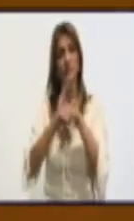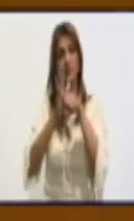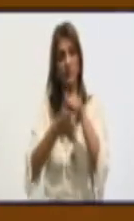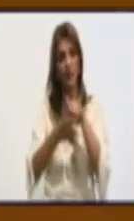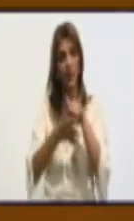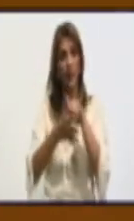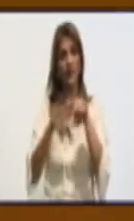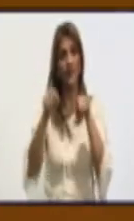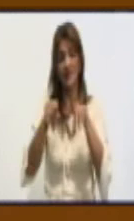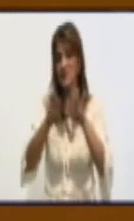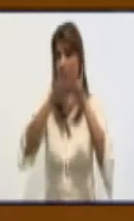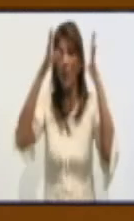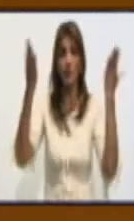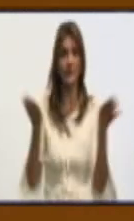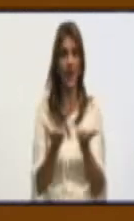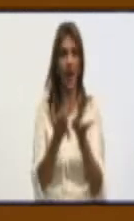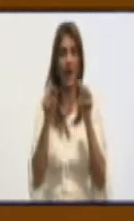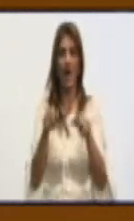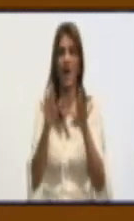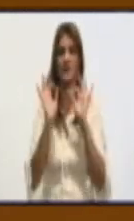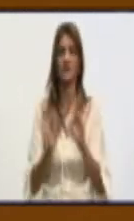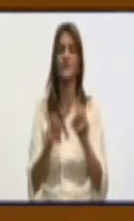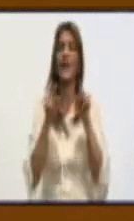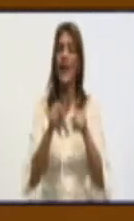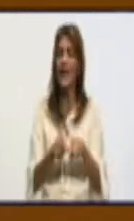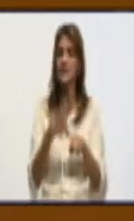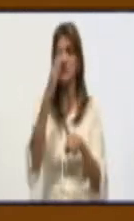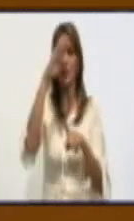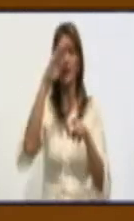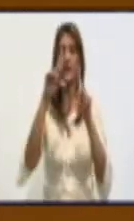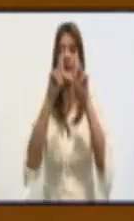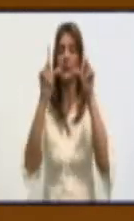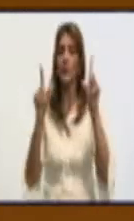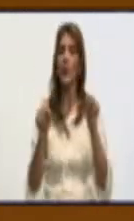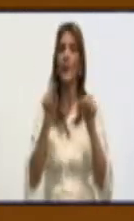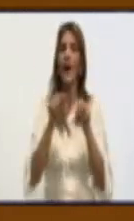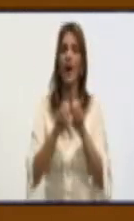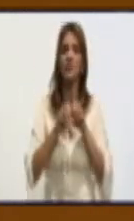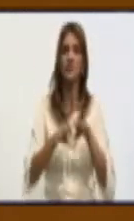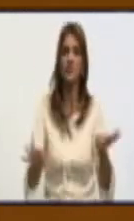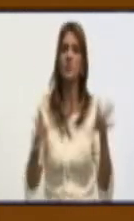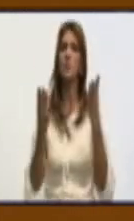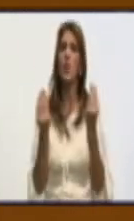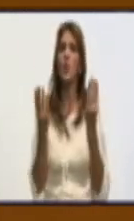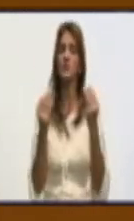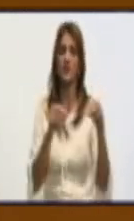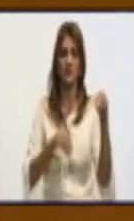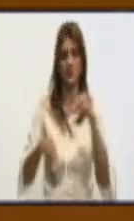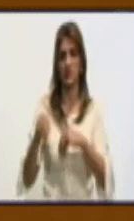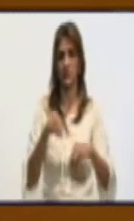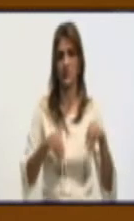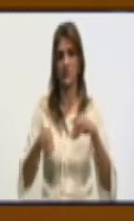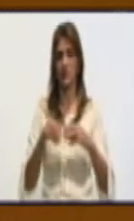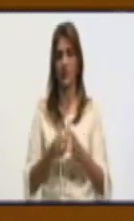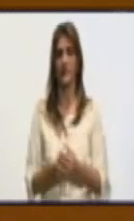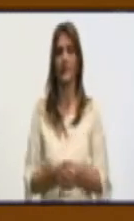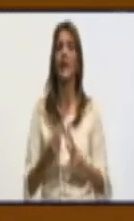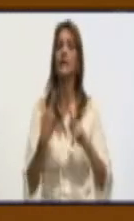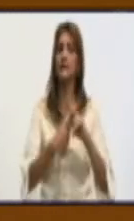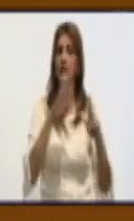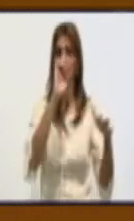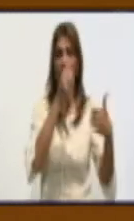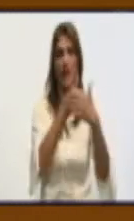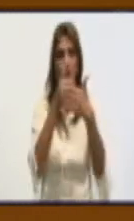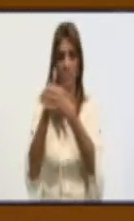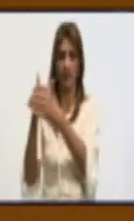Eso ha generado sobre el país muchas complicaciones en dos direcciones fundamentales que tienen que ver con el organismo, y con las entidades que estamos hoy aquí.